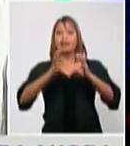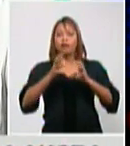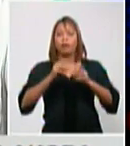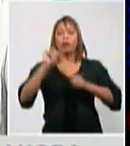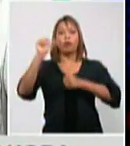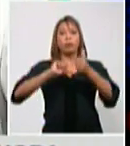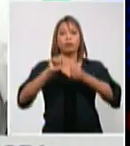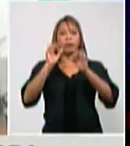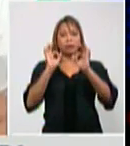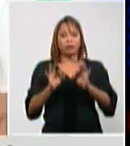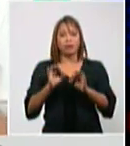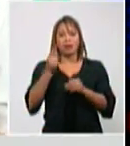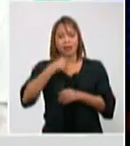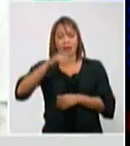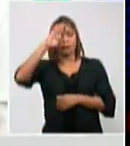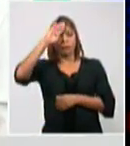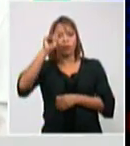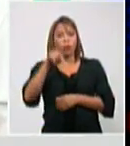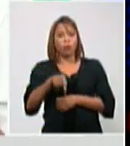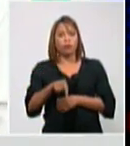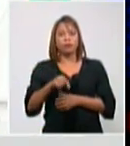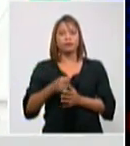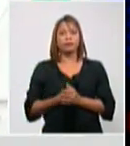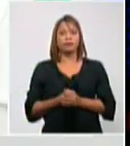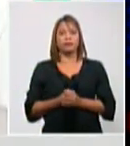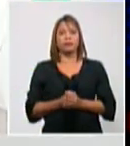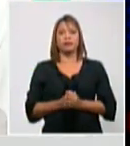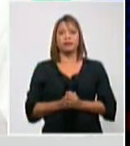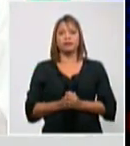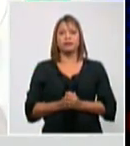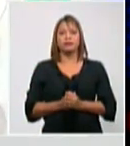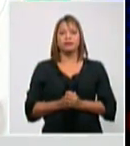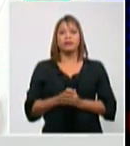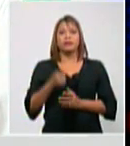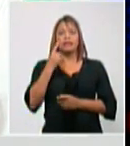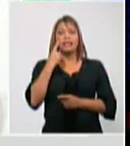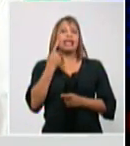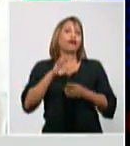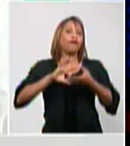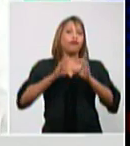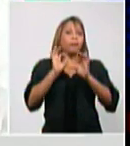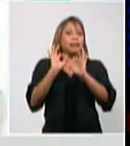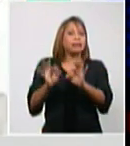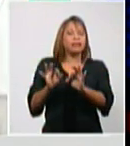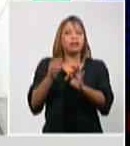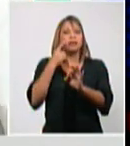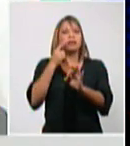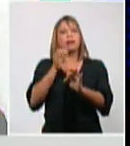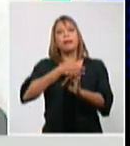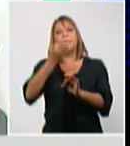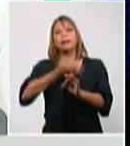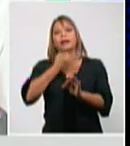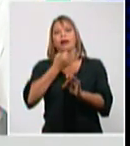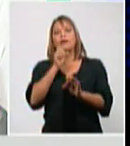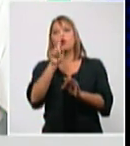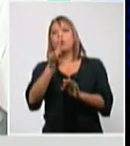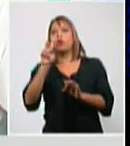nuestro país de manera resumida podemos que decir que de 11